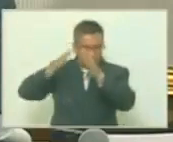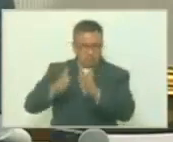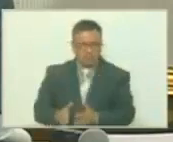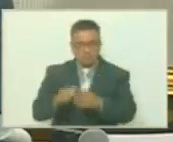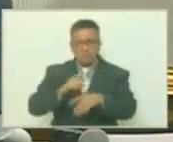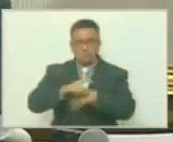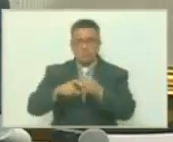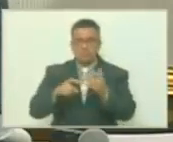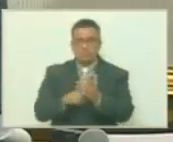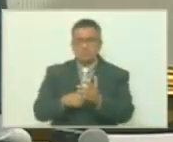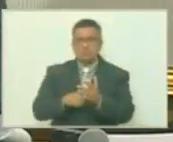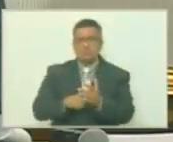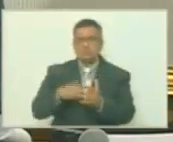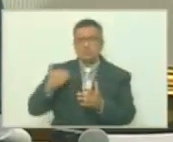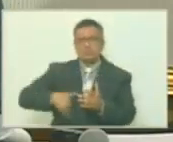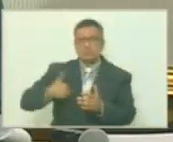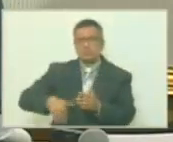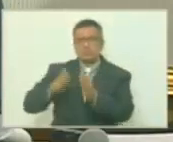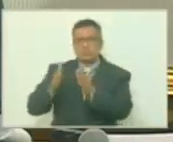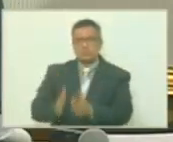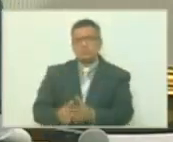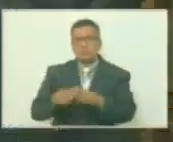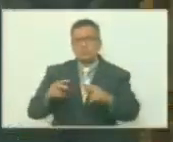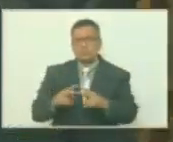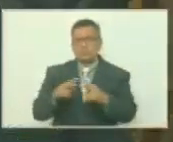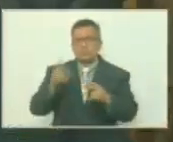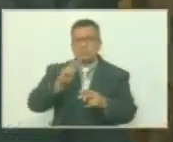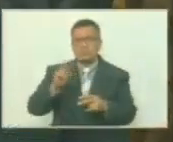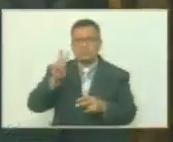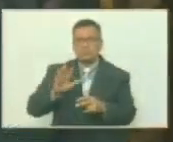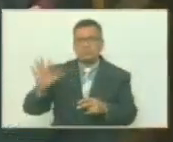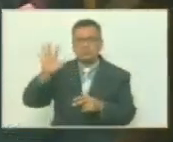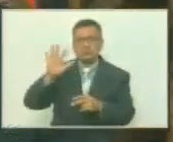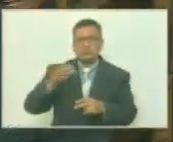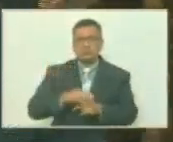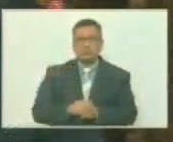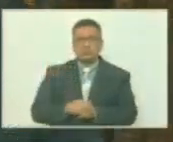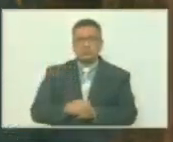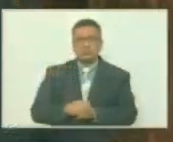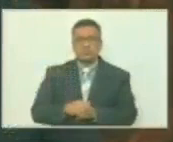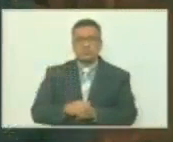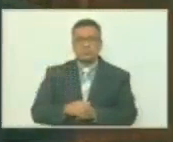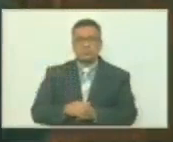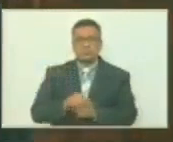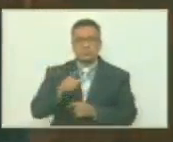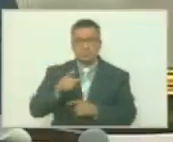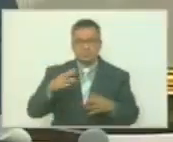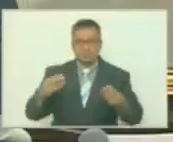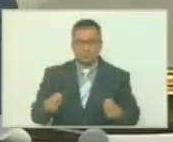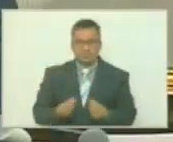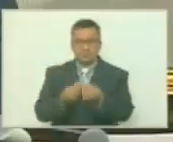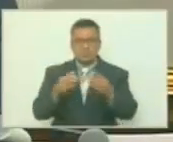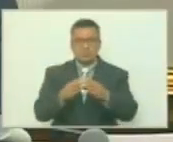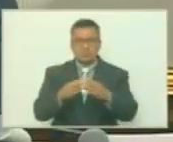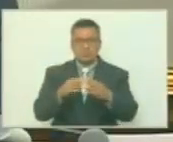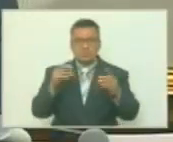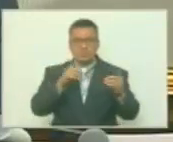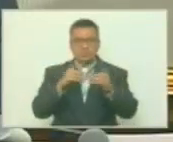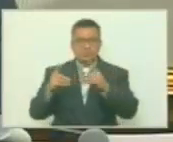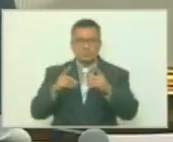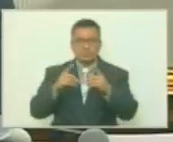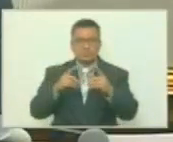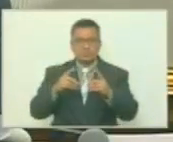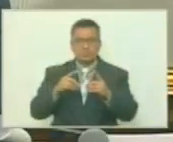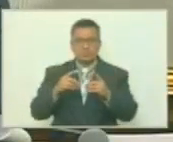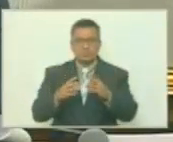plenipotenciario de la república argentina ante la república bolivariana de Venezuela para que nos acompañe en la discusión de este